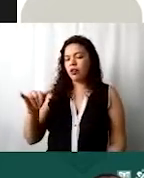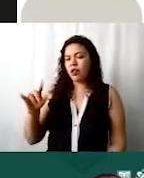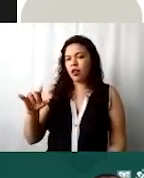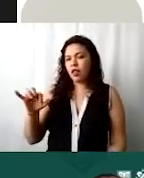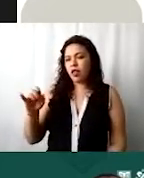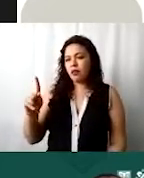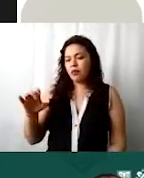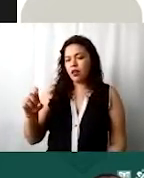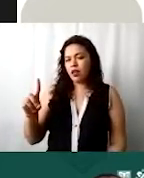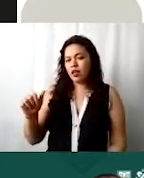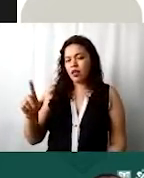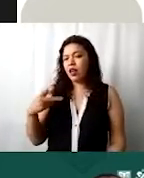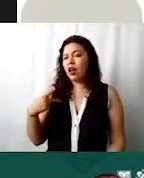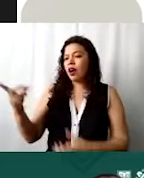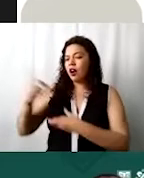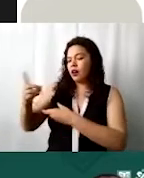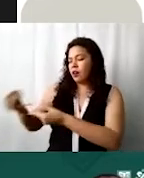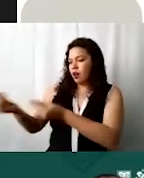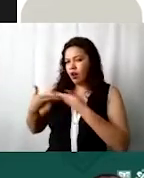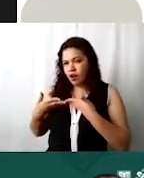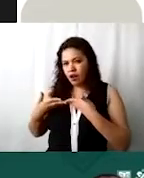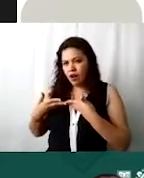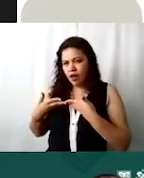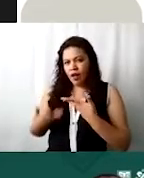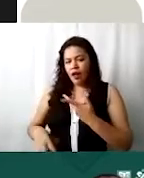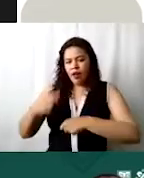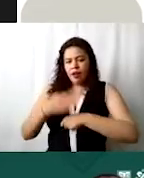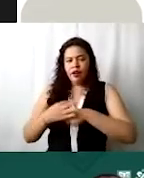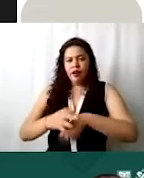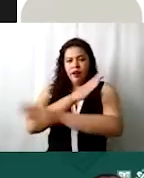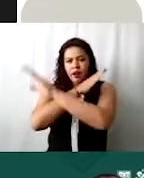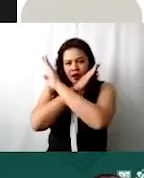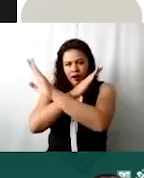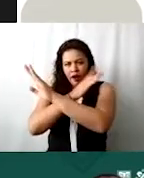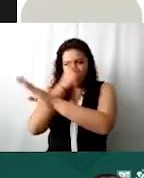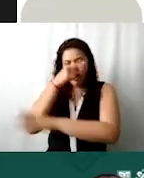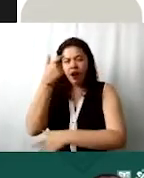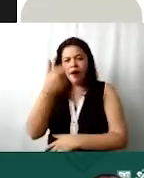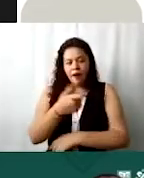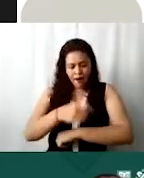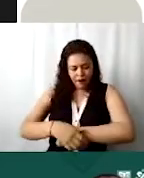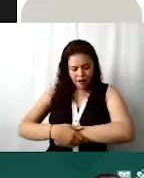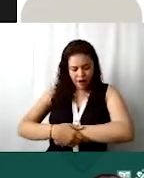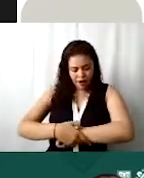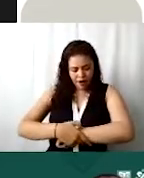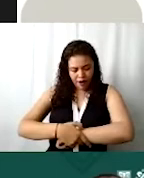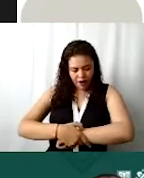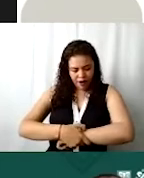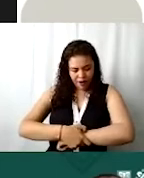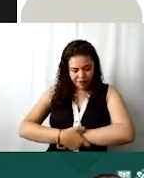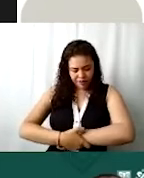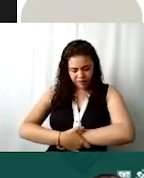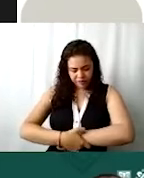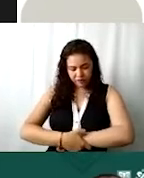donativo entonces nos vamos a temporalmente restringido en efectivo instituciones de asistencia privada